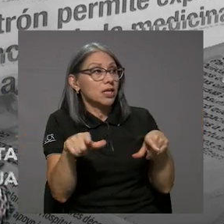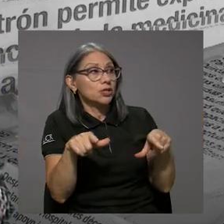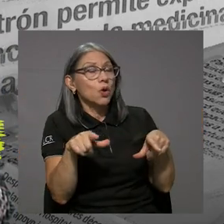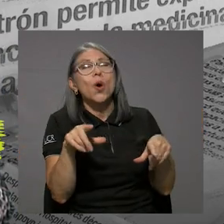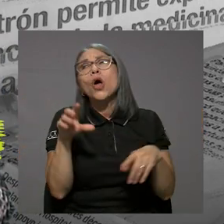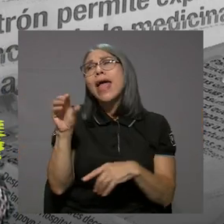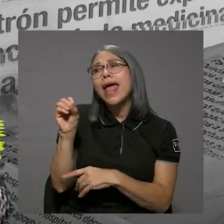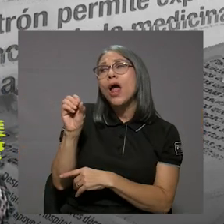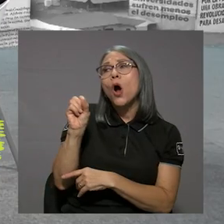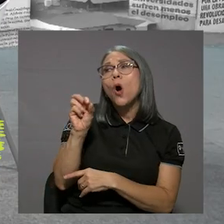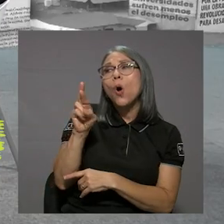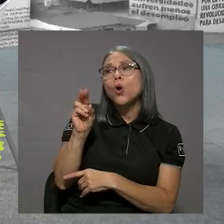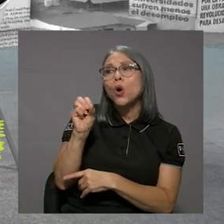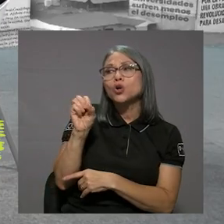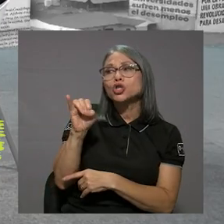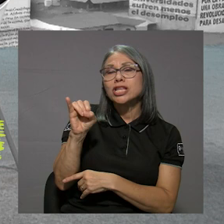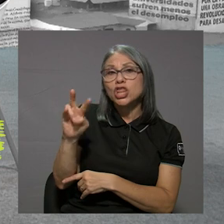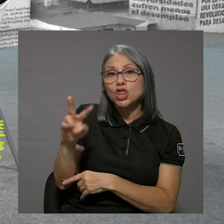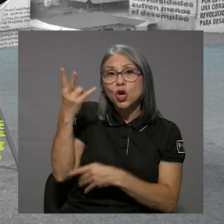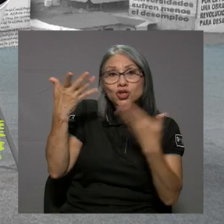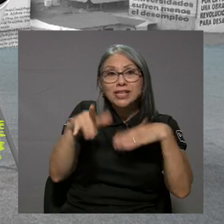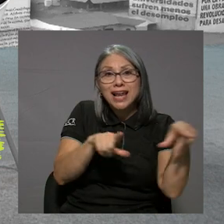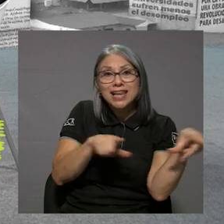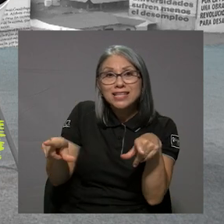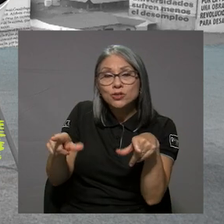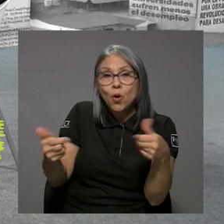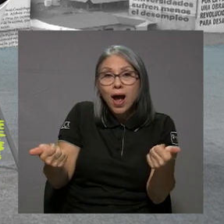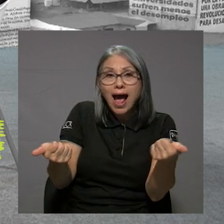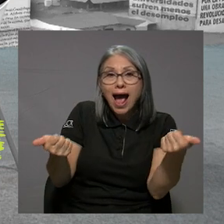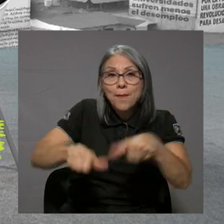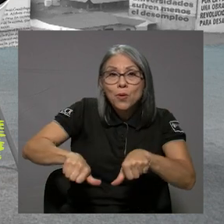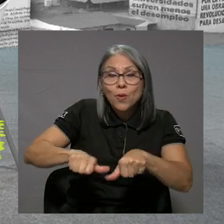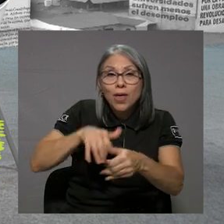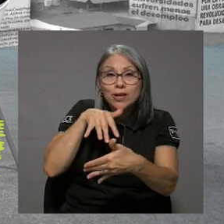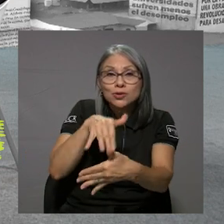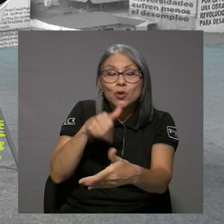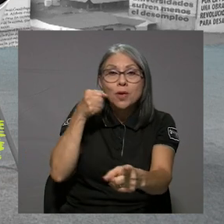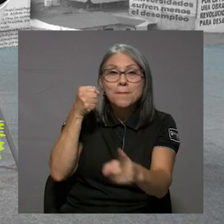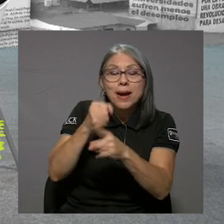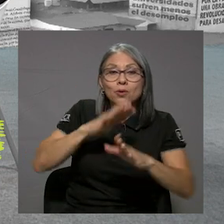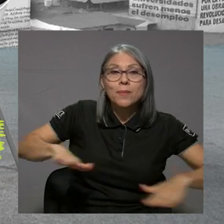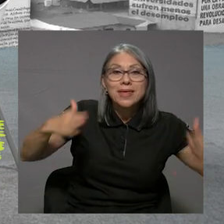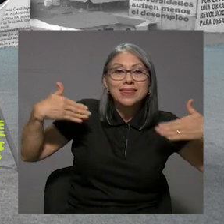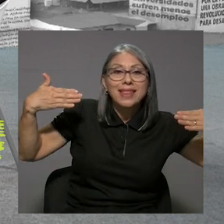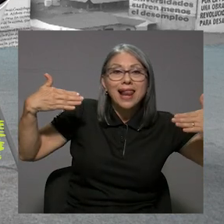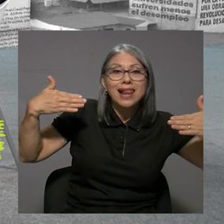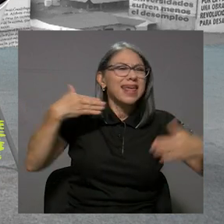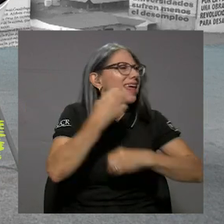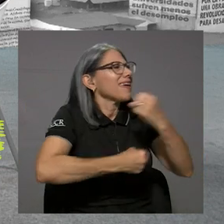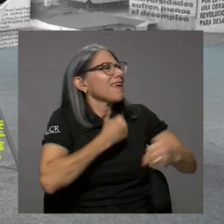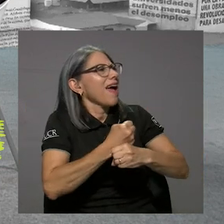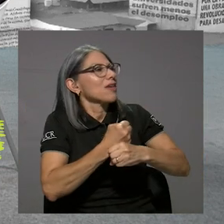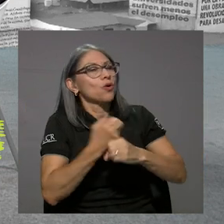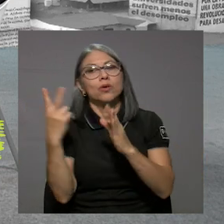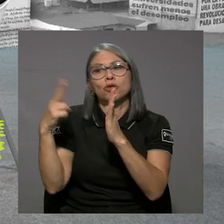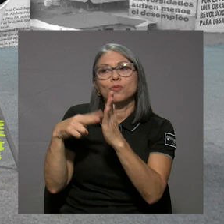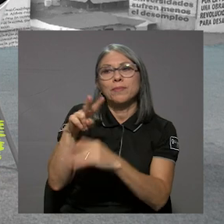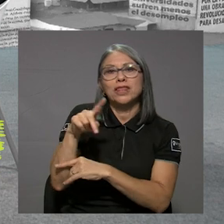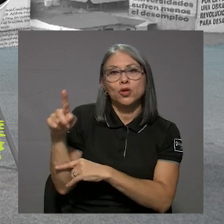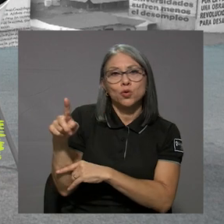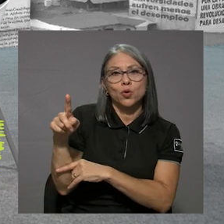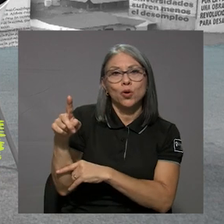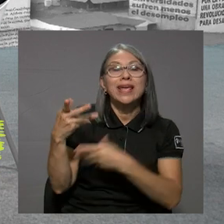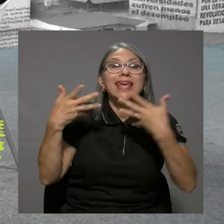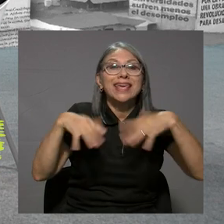2? Nos quedó todo listo, aprobado el estudio de impacto ambiental. ¿En qué año? En el 2021. Y se aprobó también